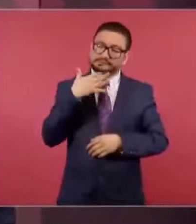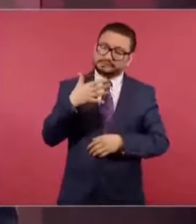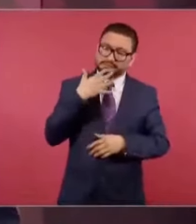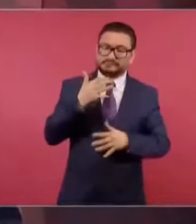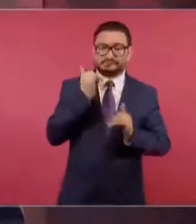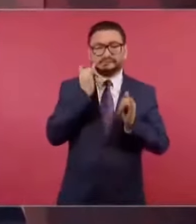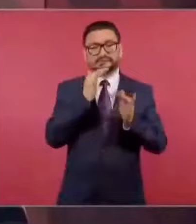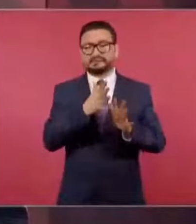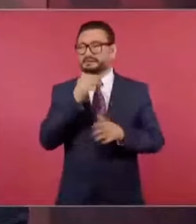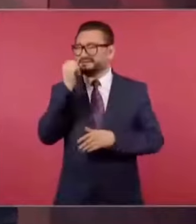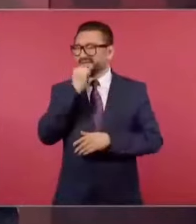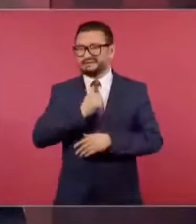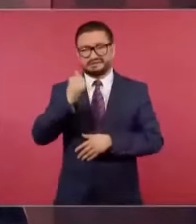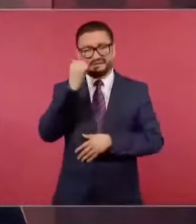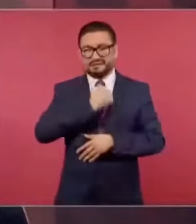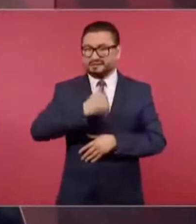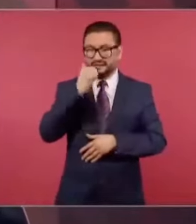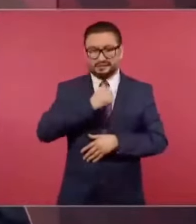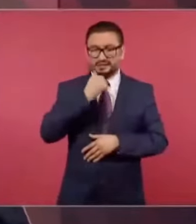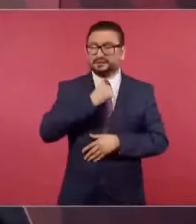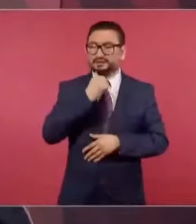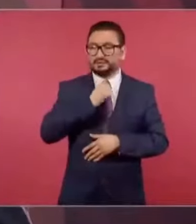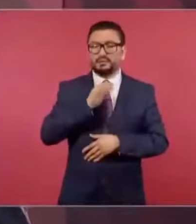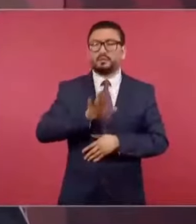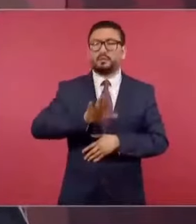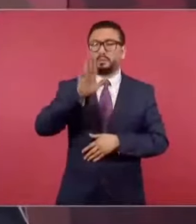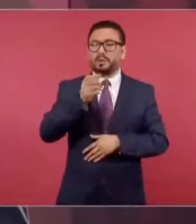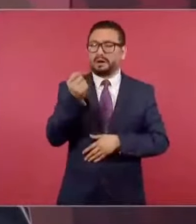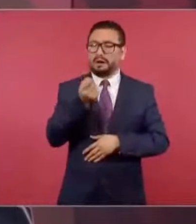y las cartas estaban marcadas